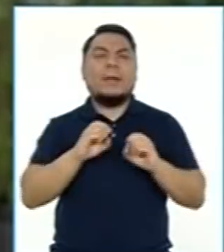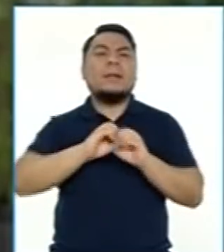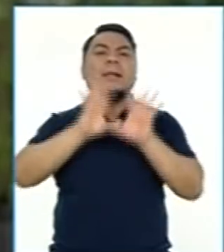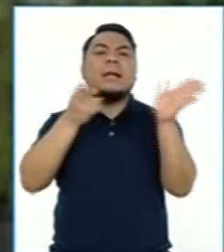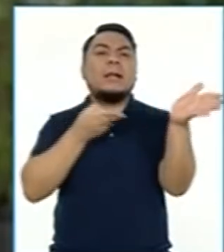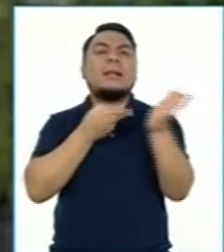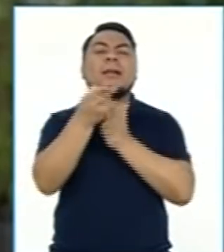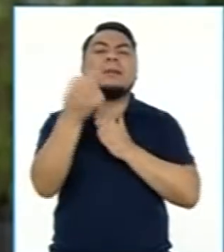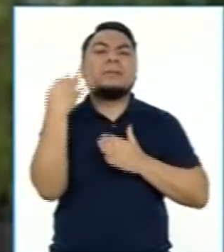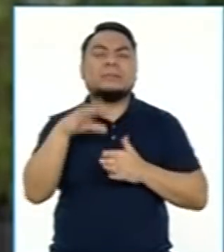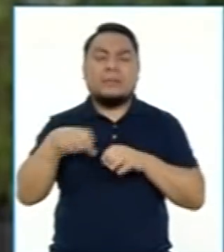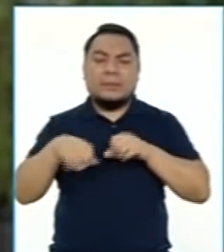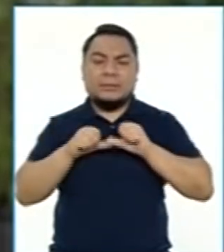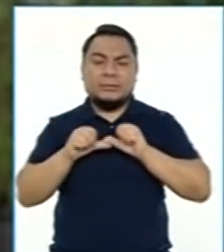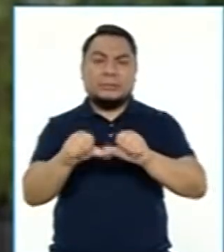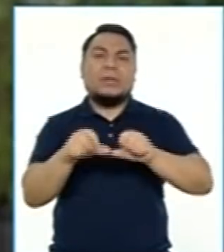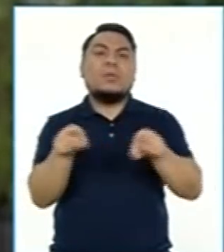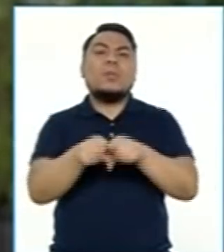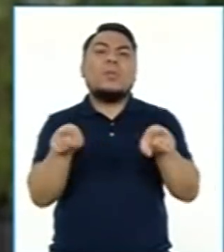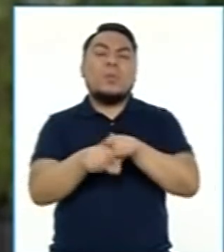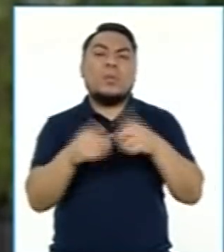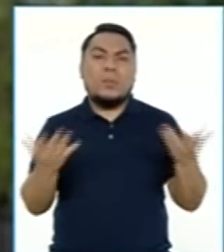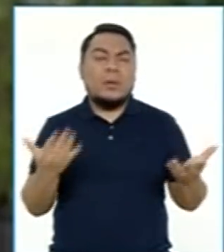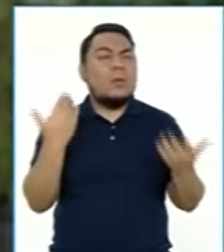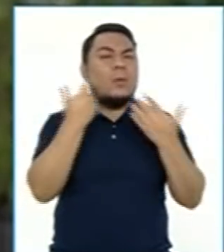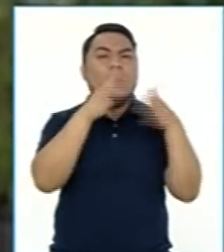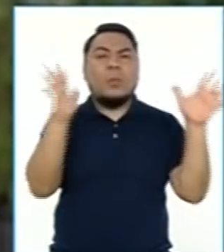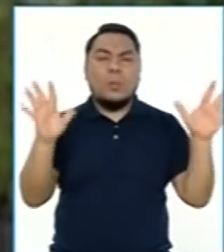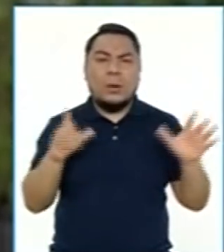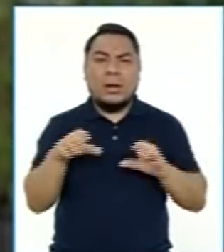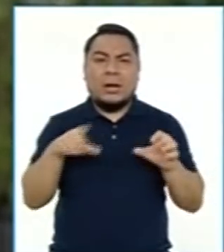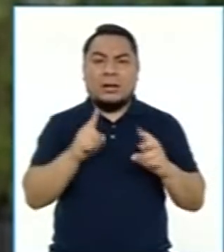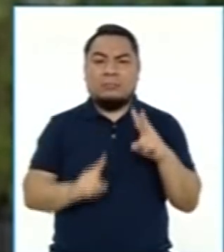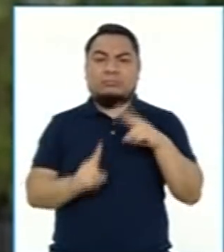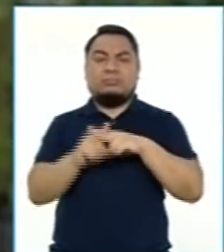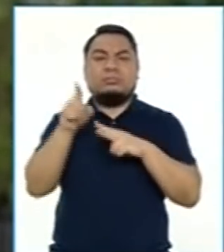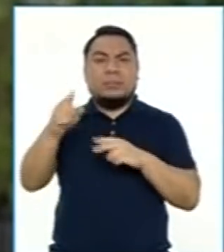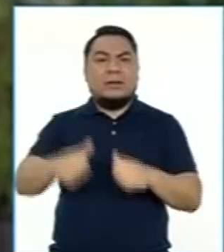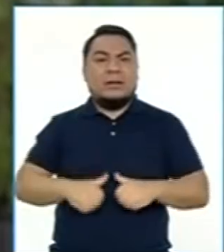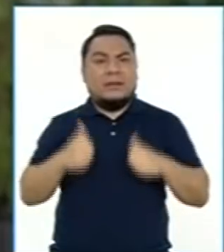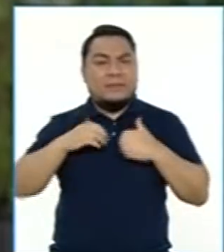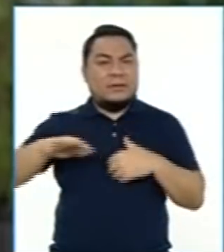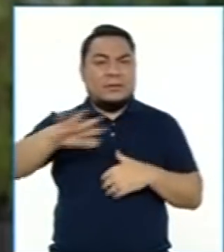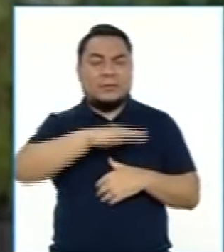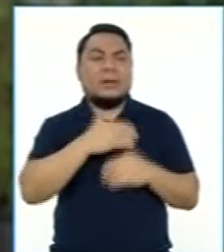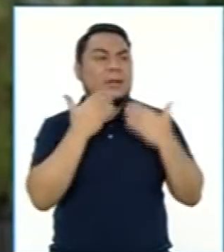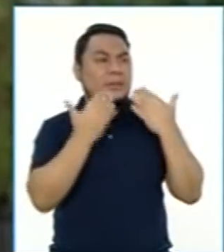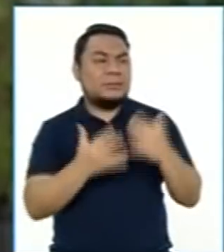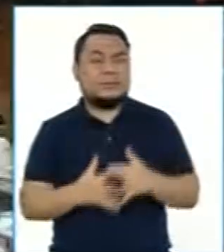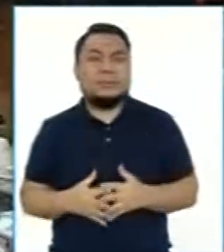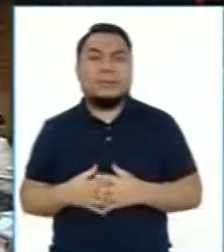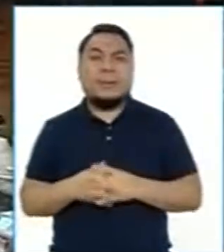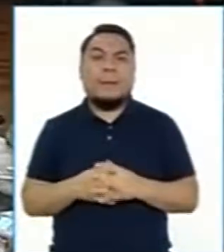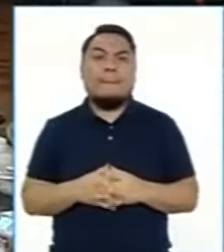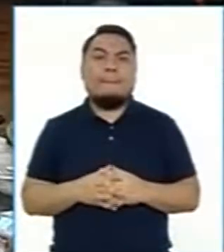transparencia y lo seguiremos haciendo de la misma manera en cualquier acto que suceda en la vida nacional. Gracias.